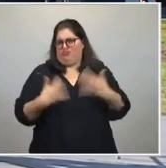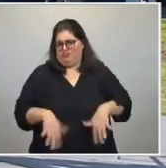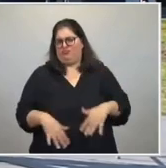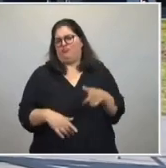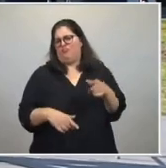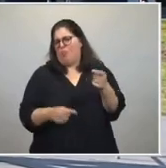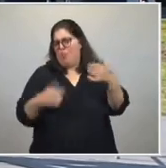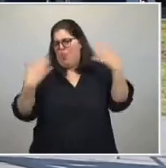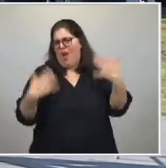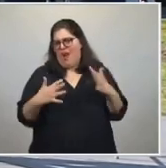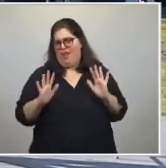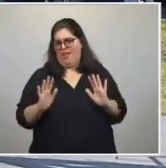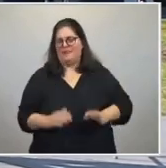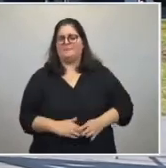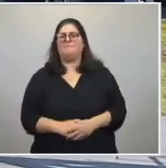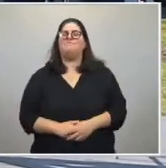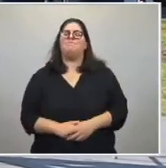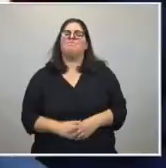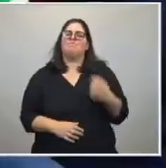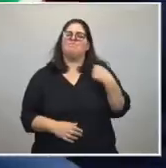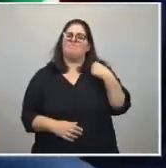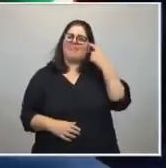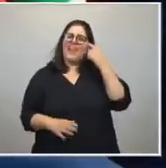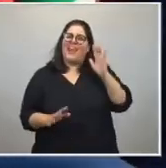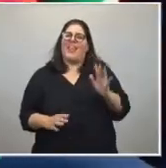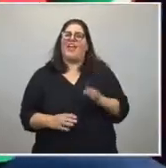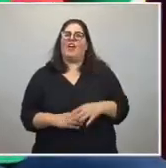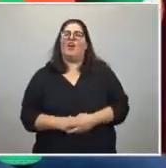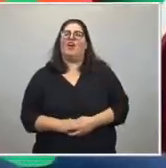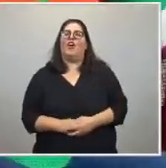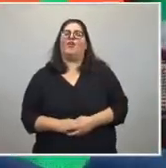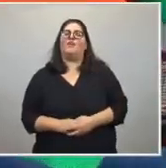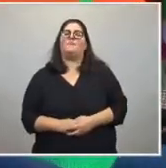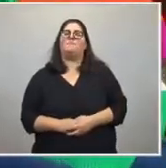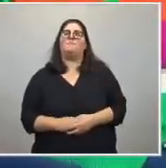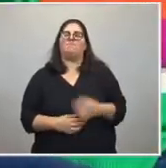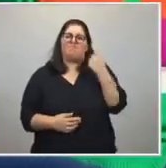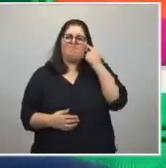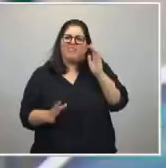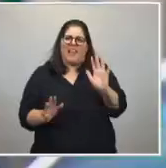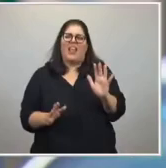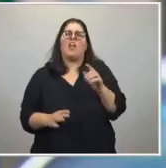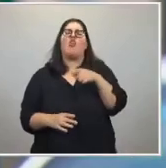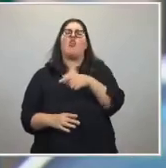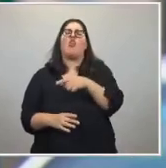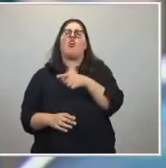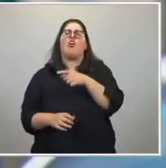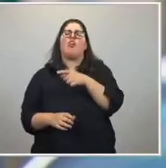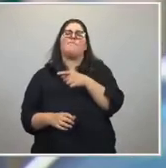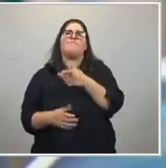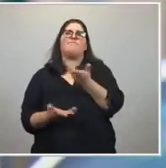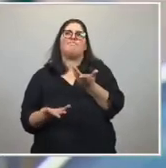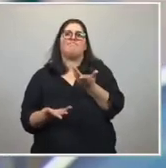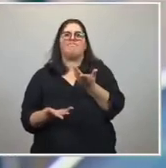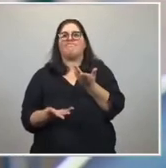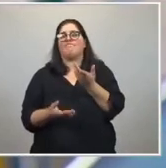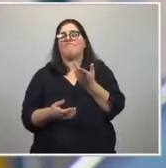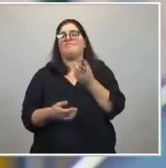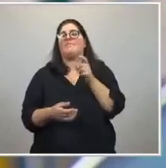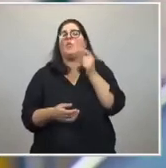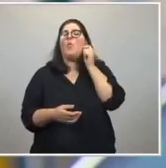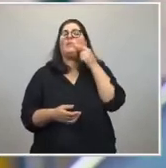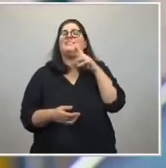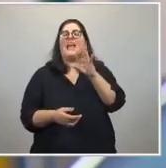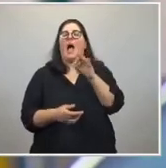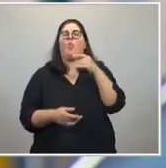Creo que el trabajo que Gustavo